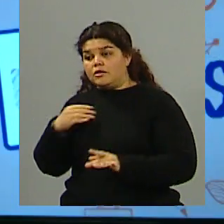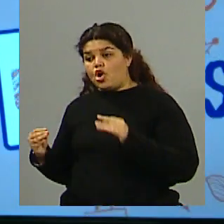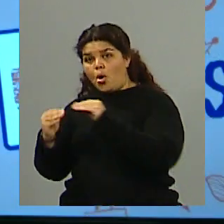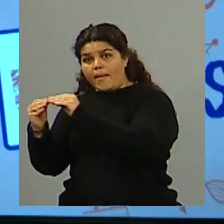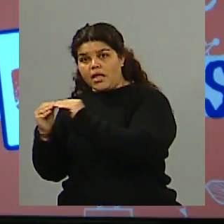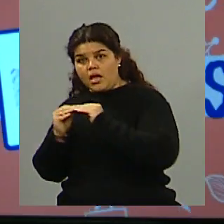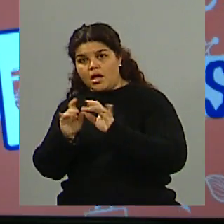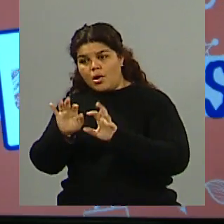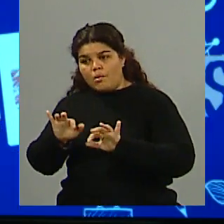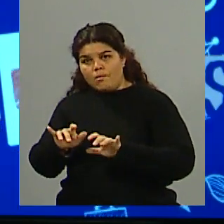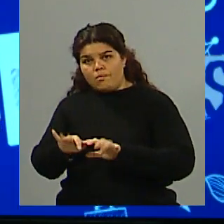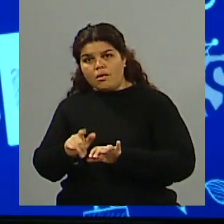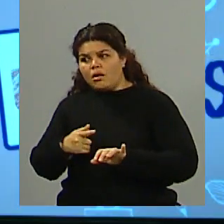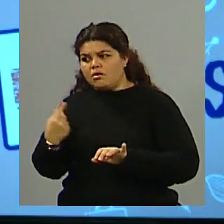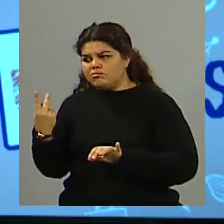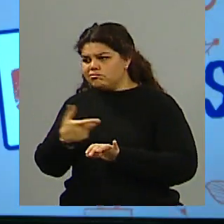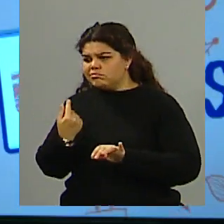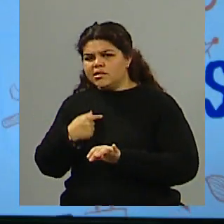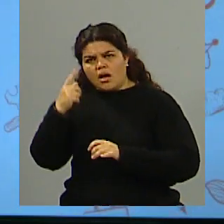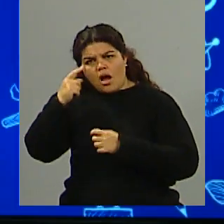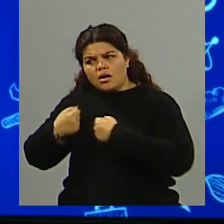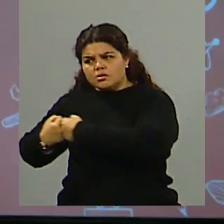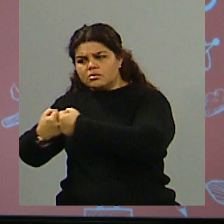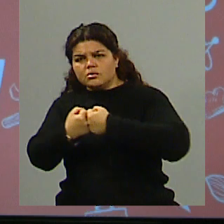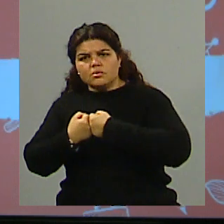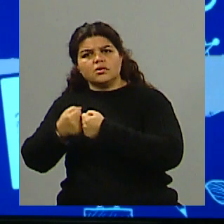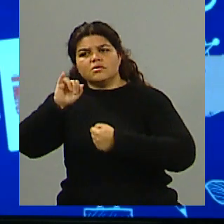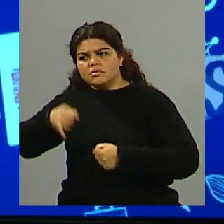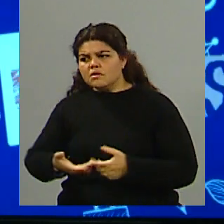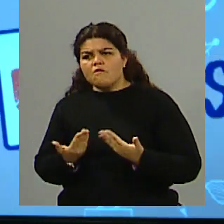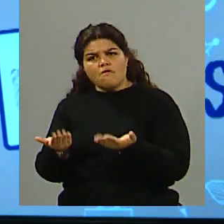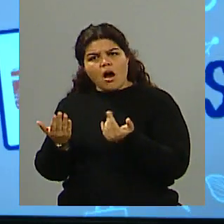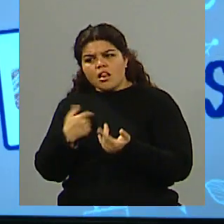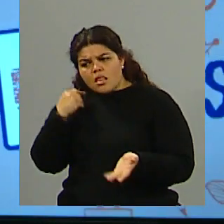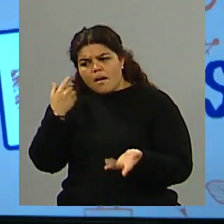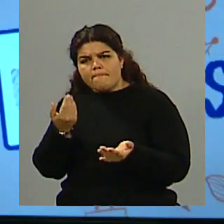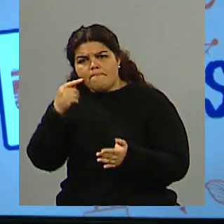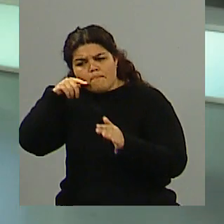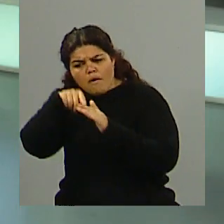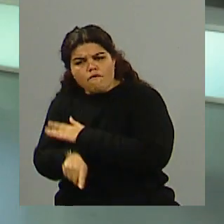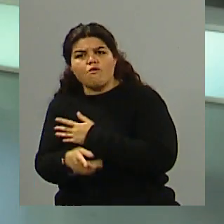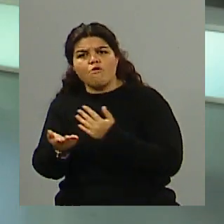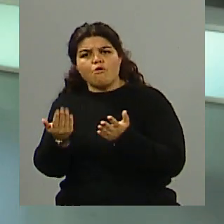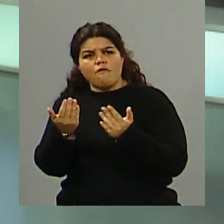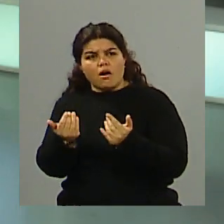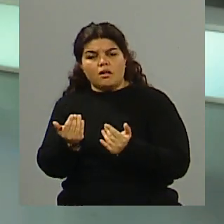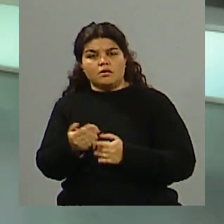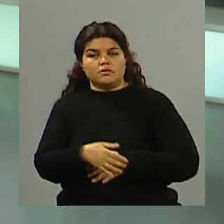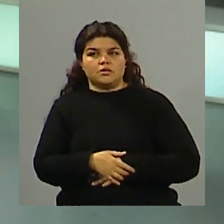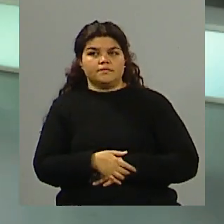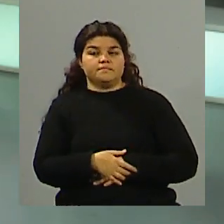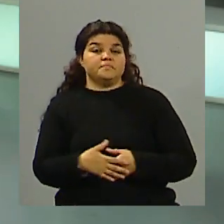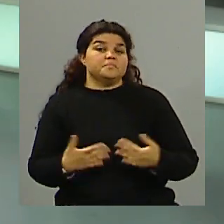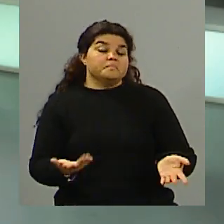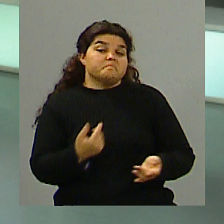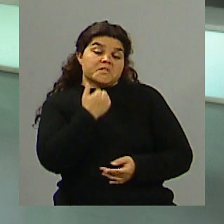nivel nacional con los candidatos a presidente y pasa aquí también con quienes son los candidatos a gobernador. En realidad, no sé si ustedes